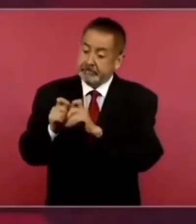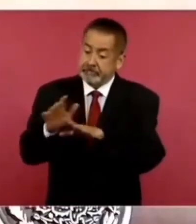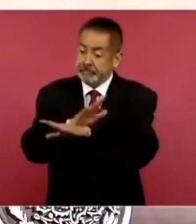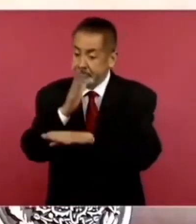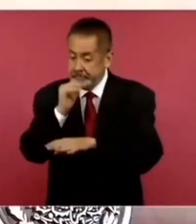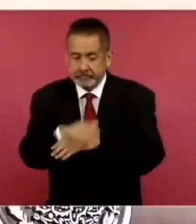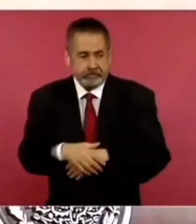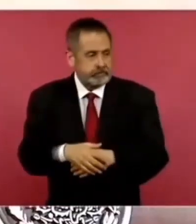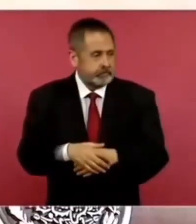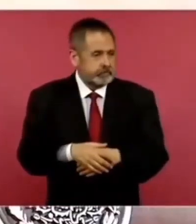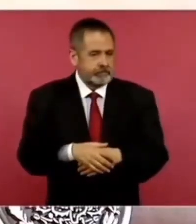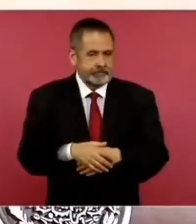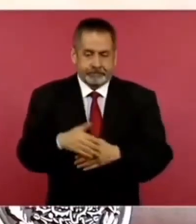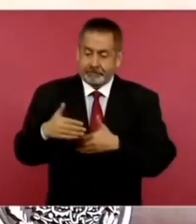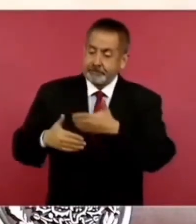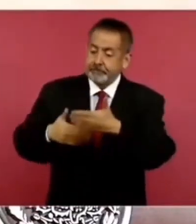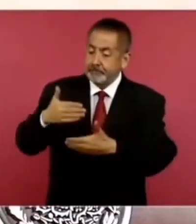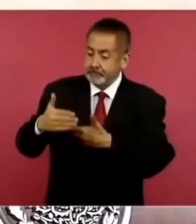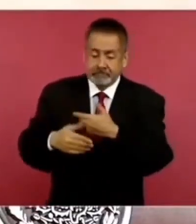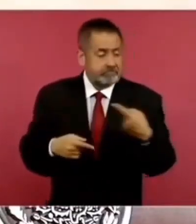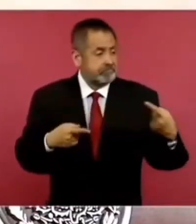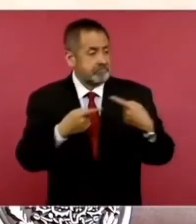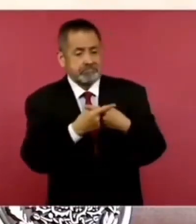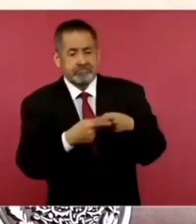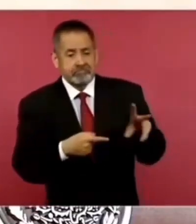que requiere nuestro país